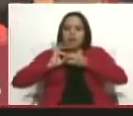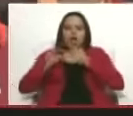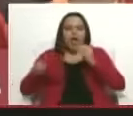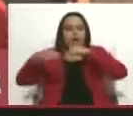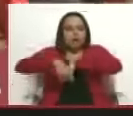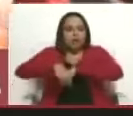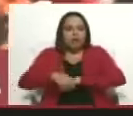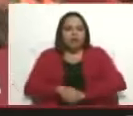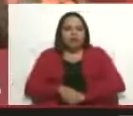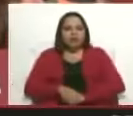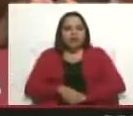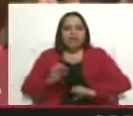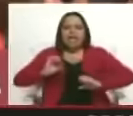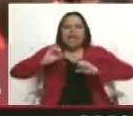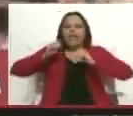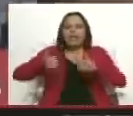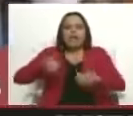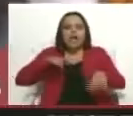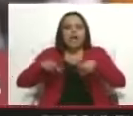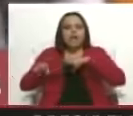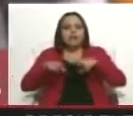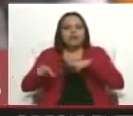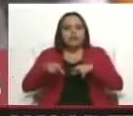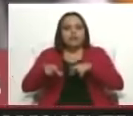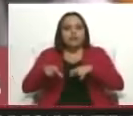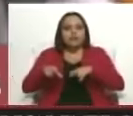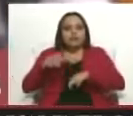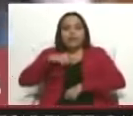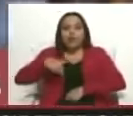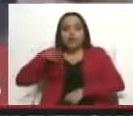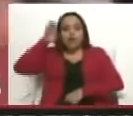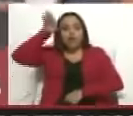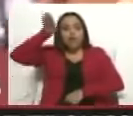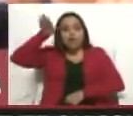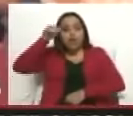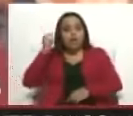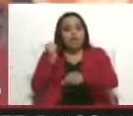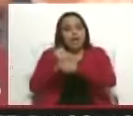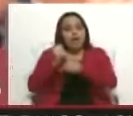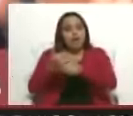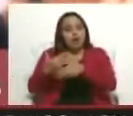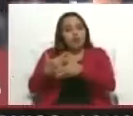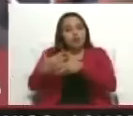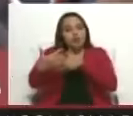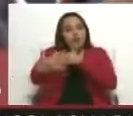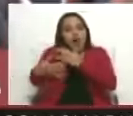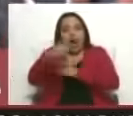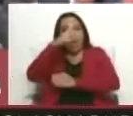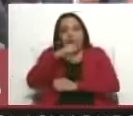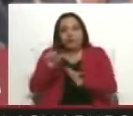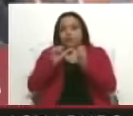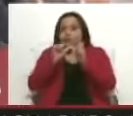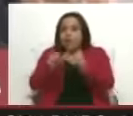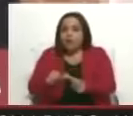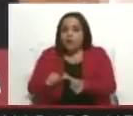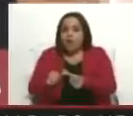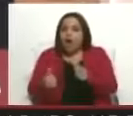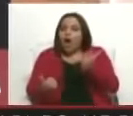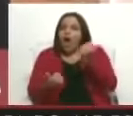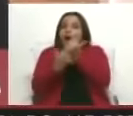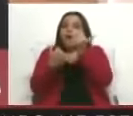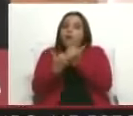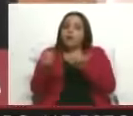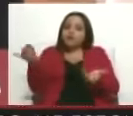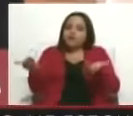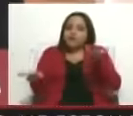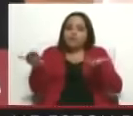que sienta las bases para lo que nos toca hacer de aquí en adelante. Que si seguimos colaborando de la misma manera en